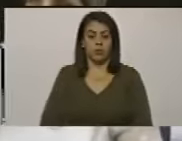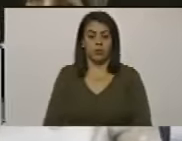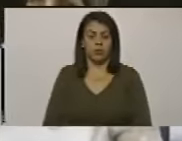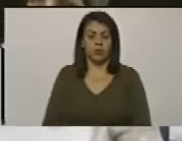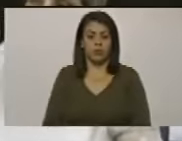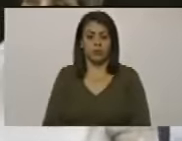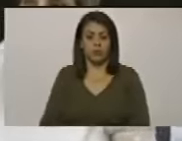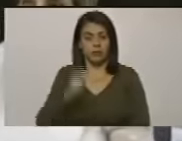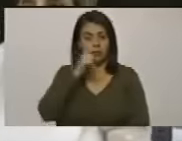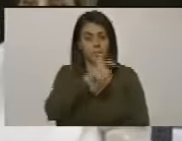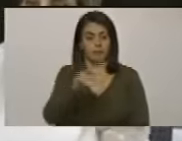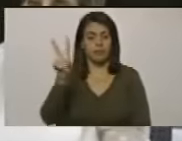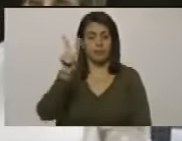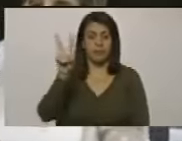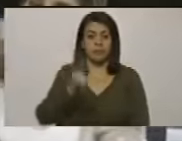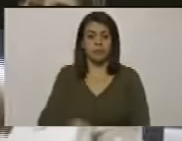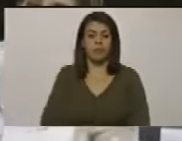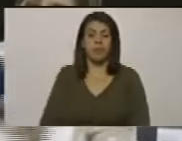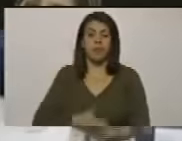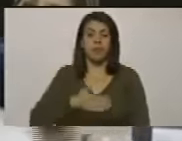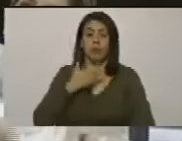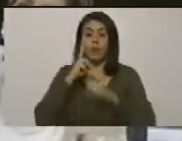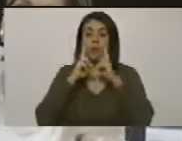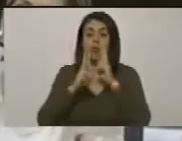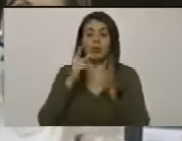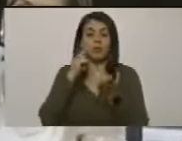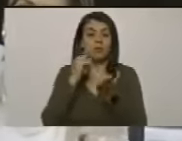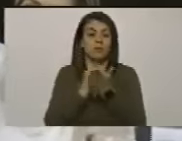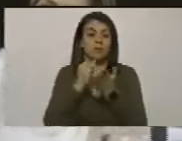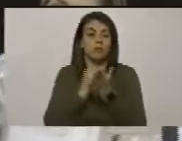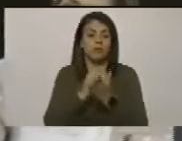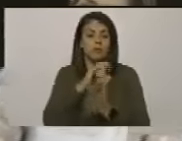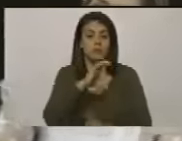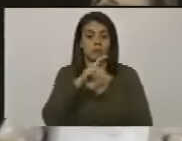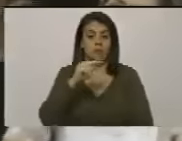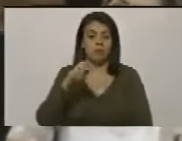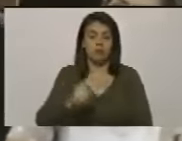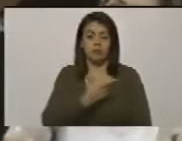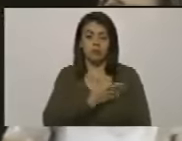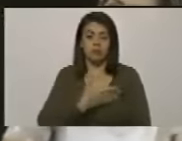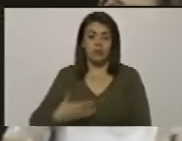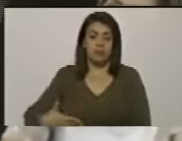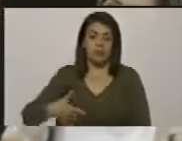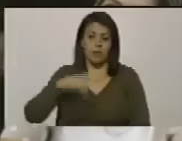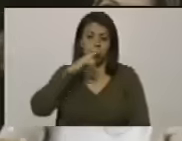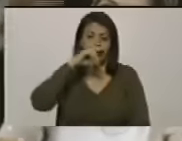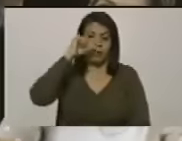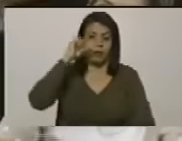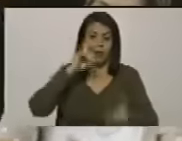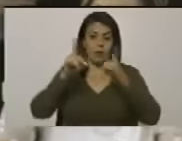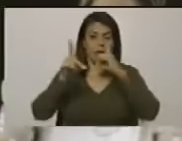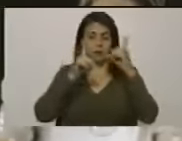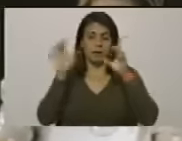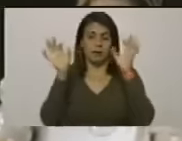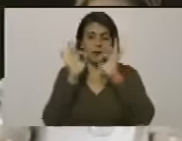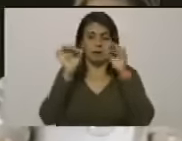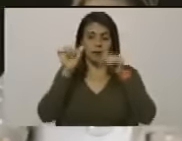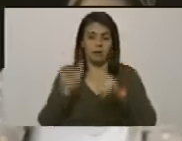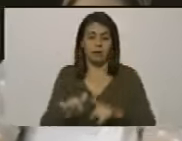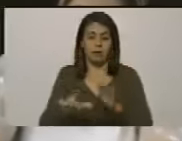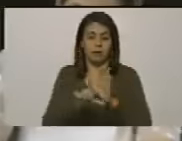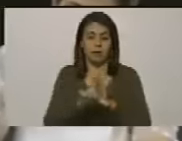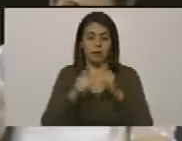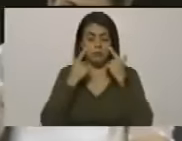de la población venezolana y pueden verificarlo en las páginas del CNE el presidente maduro que nadie discute en este momento su